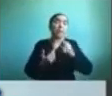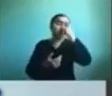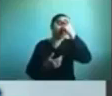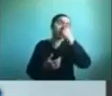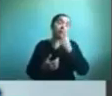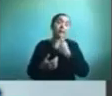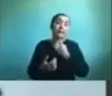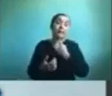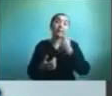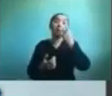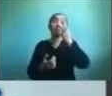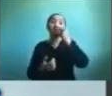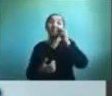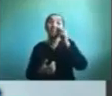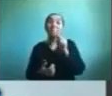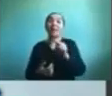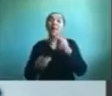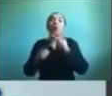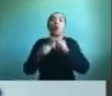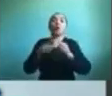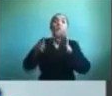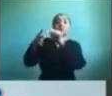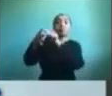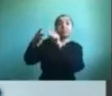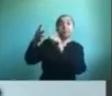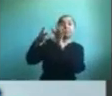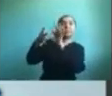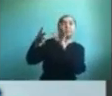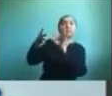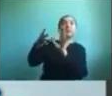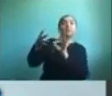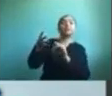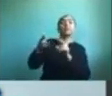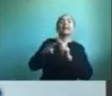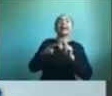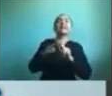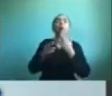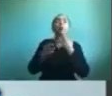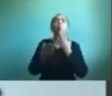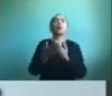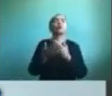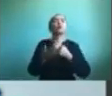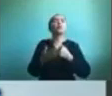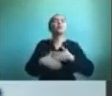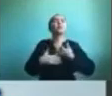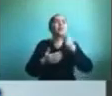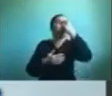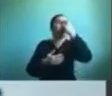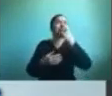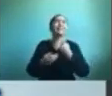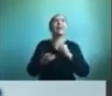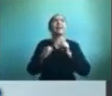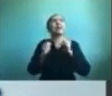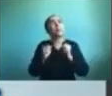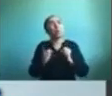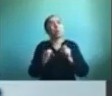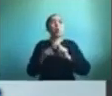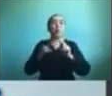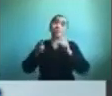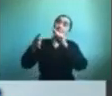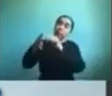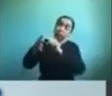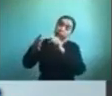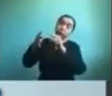existen para de qué hacer cuando uno se siente así. Ojo que aquí también los